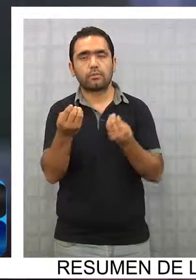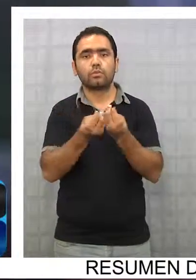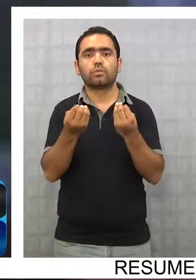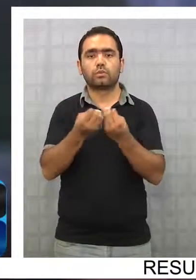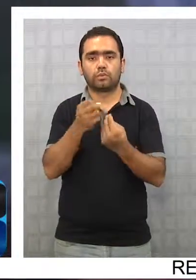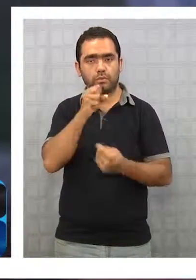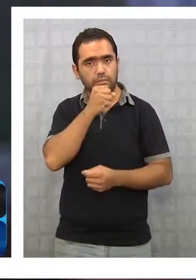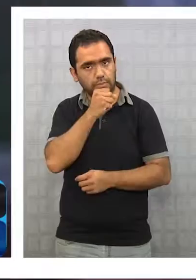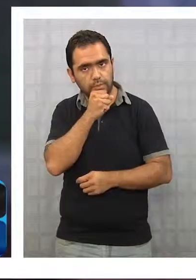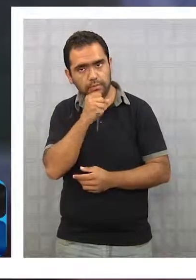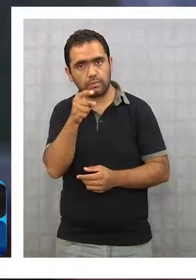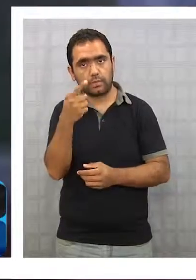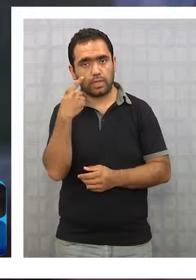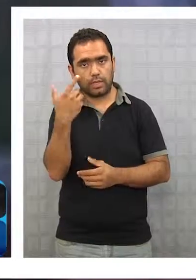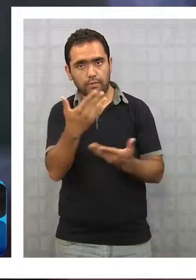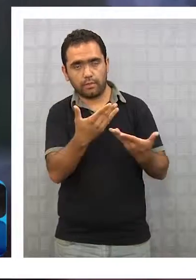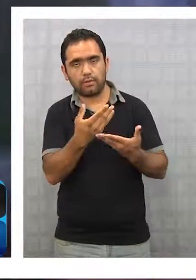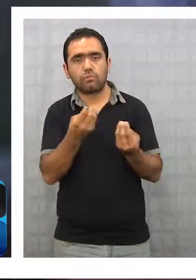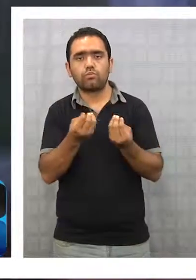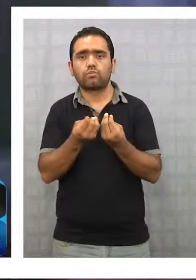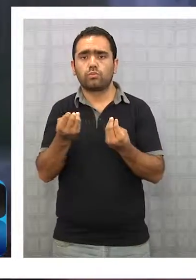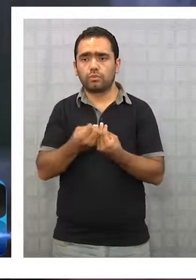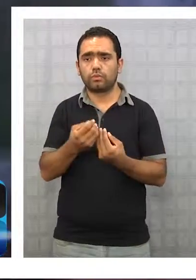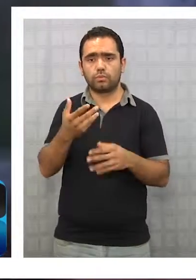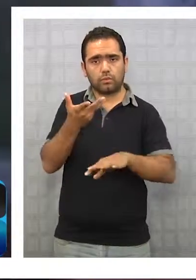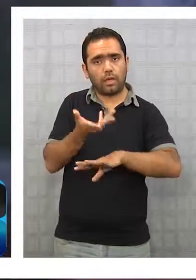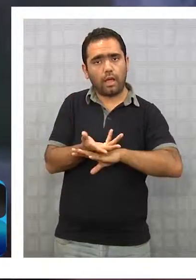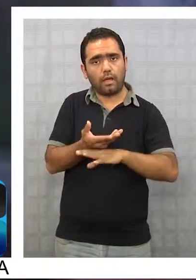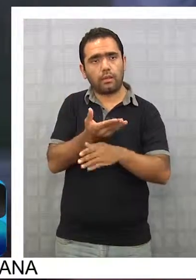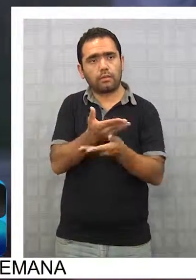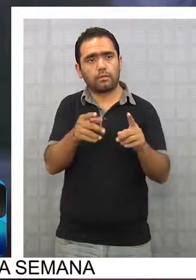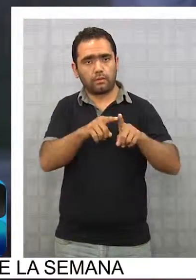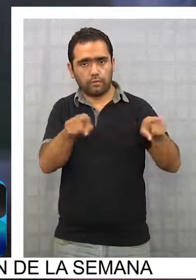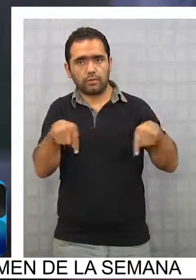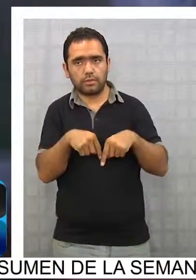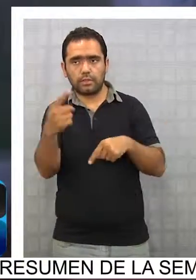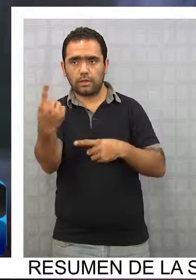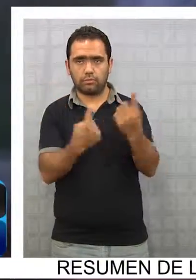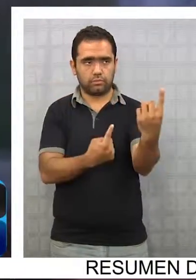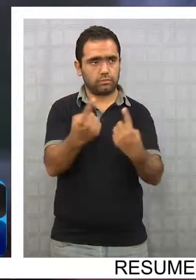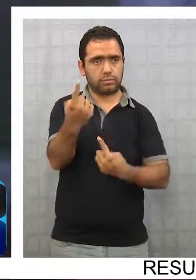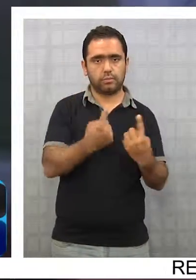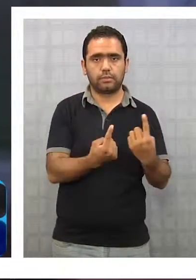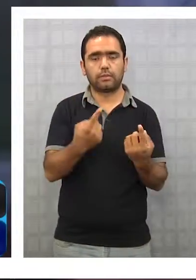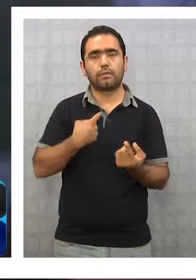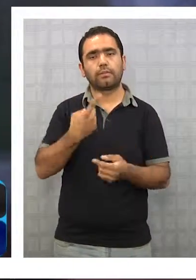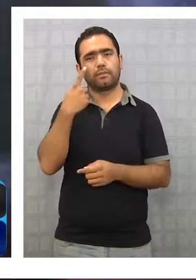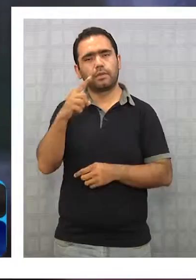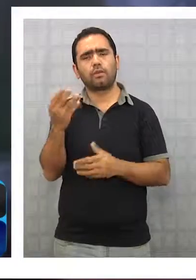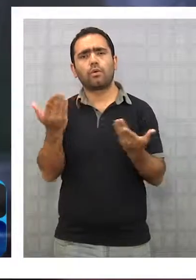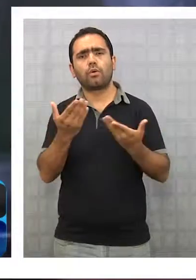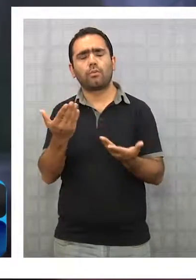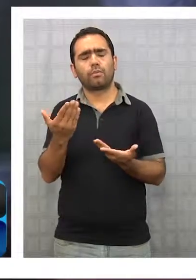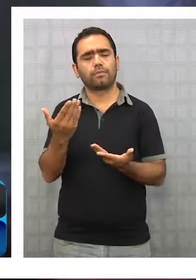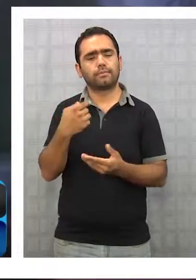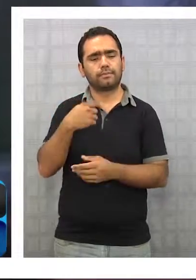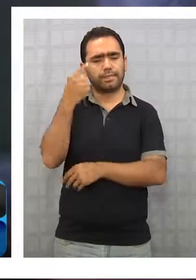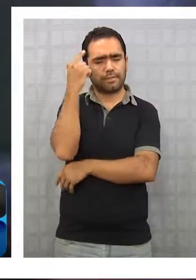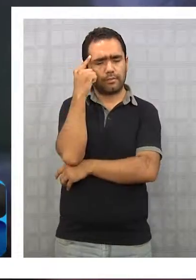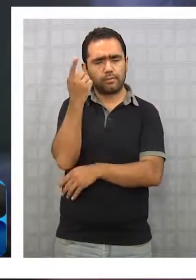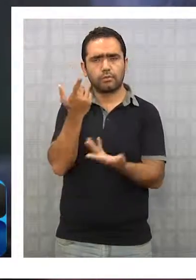adultos mayores. Ustedes han visto la cantidad de adultos mayores que han pasado en nuestra oficina. Pero lo más importante es el tema del concepto de la vejez, la vejez